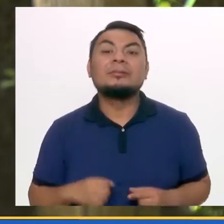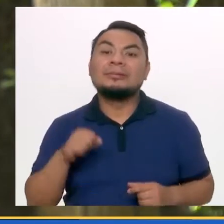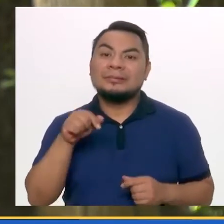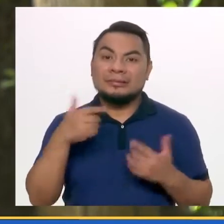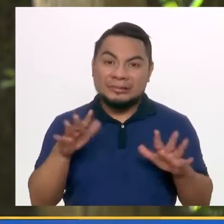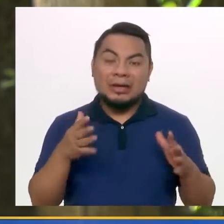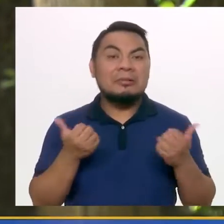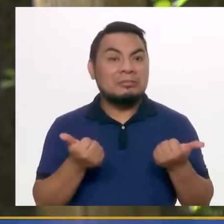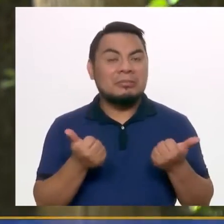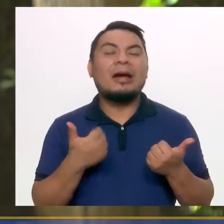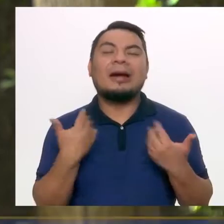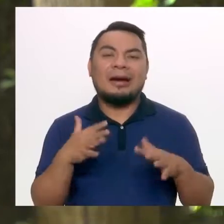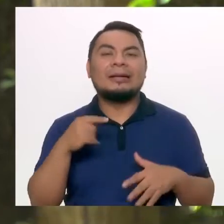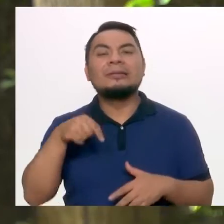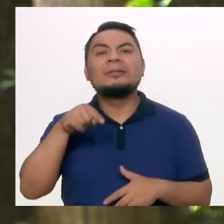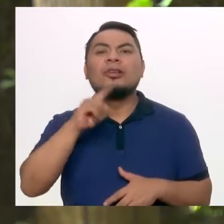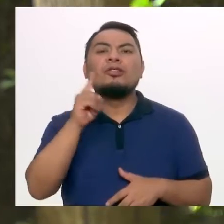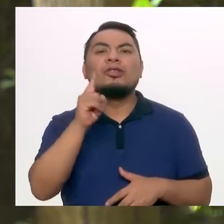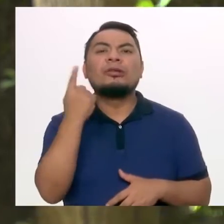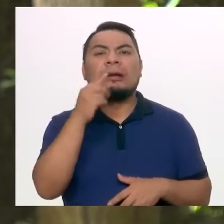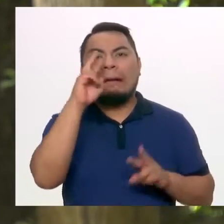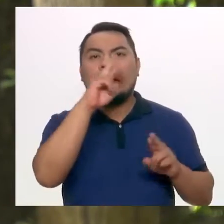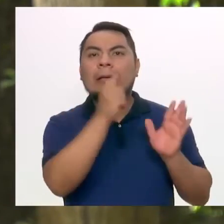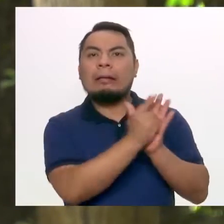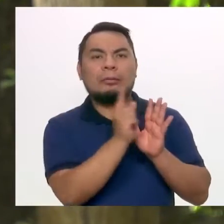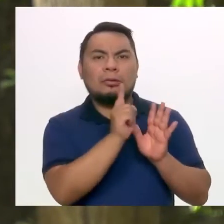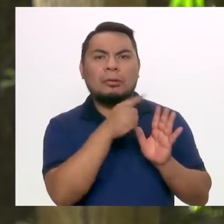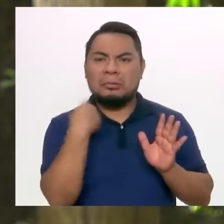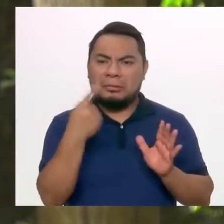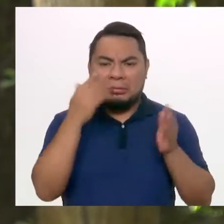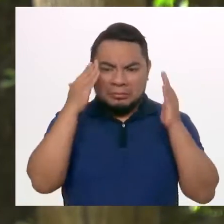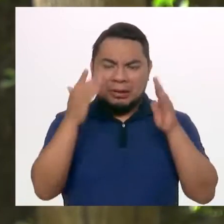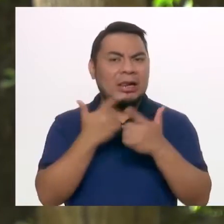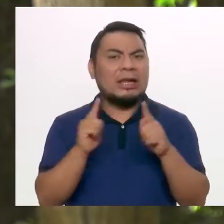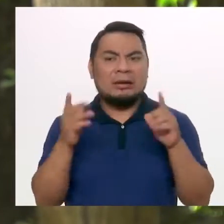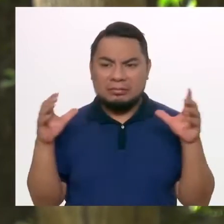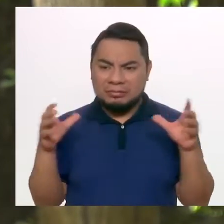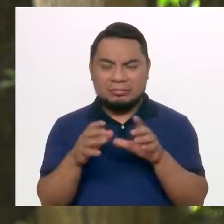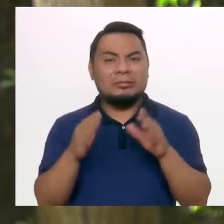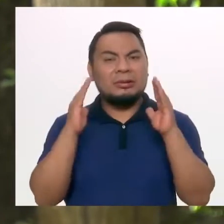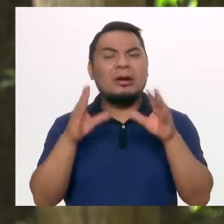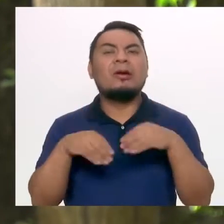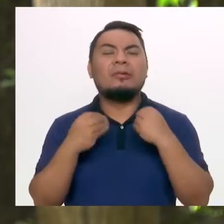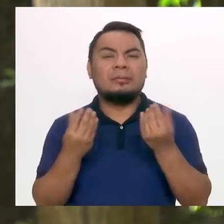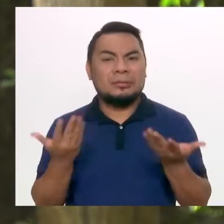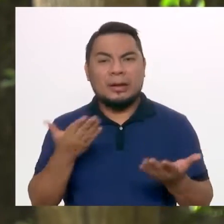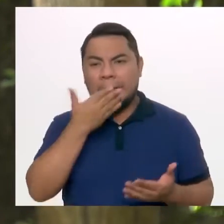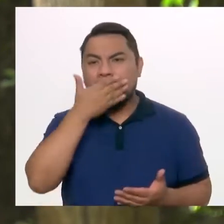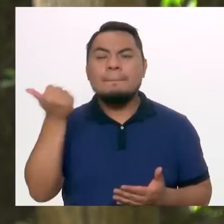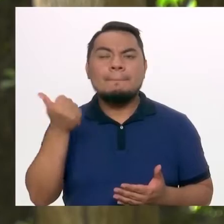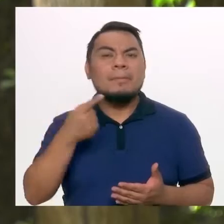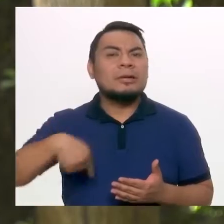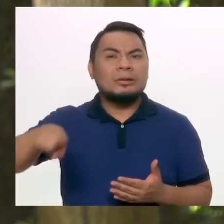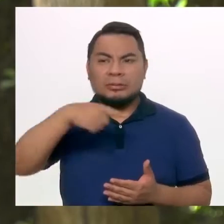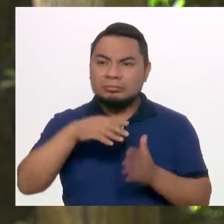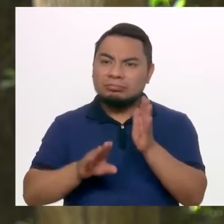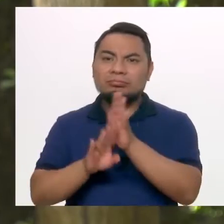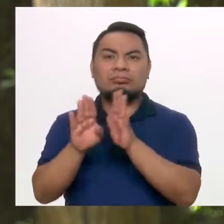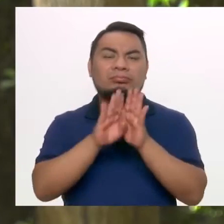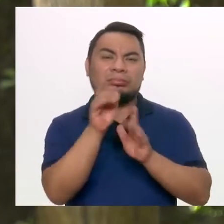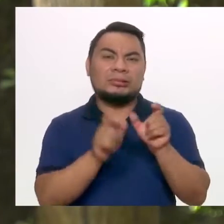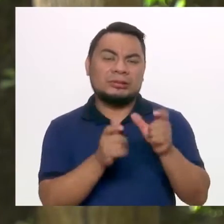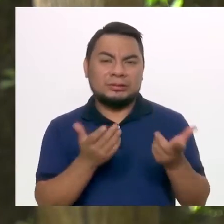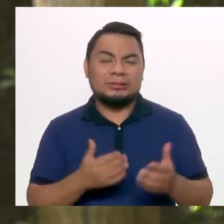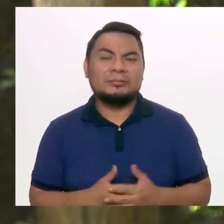de cumplir la ley. Ahora podemos empezar a concentrarnos en cómo extraer la mejor capacidad de las personas.